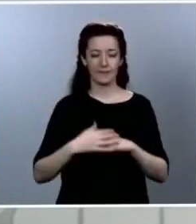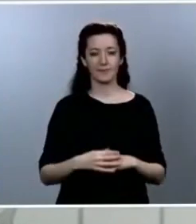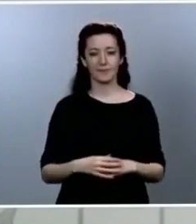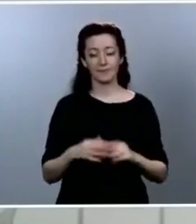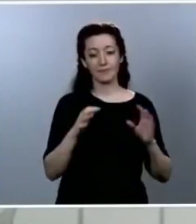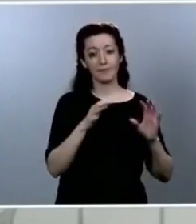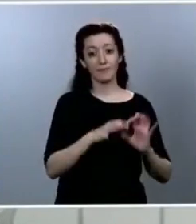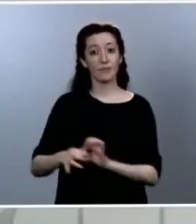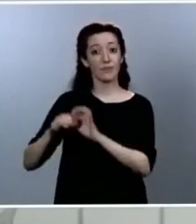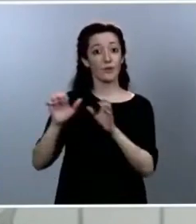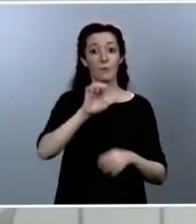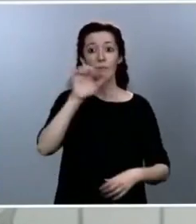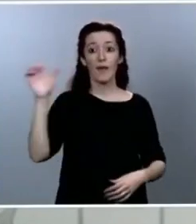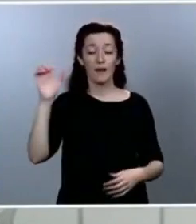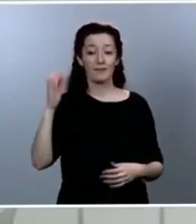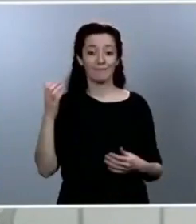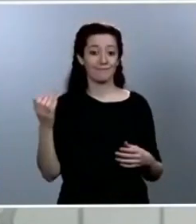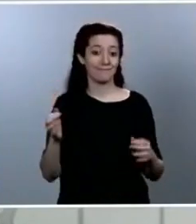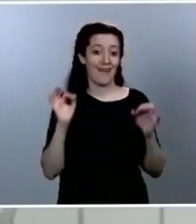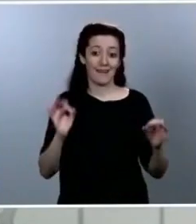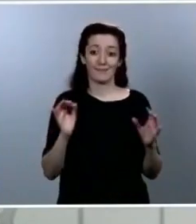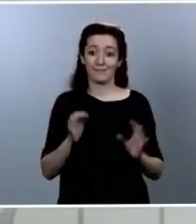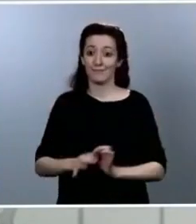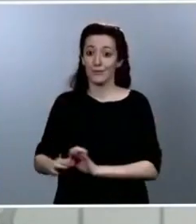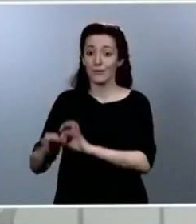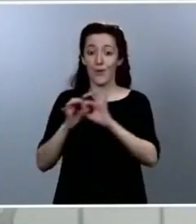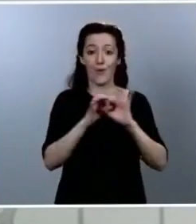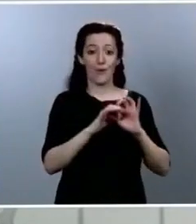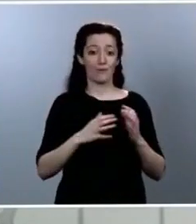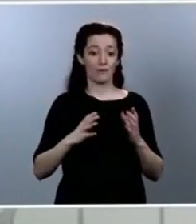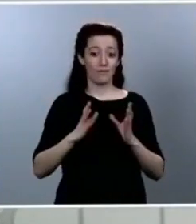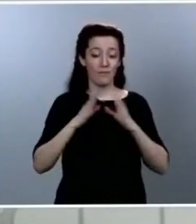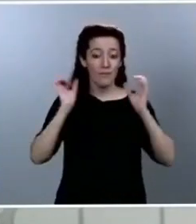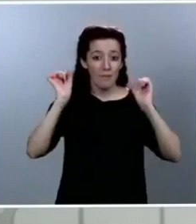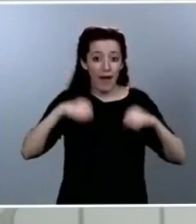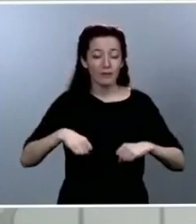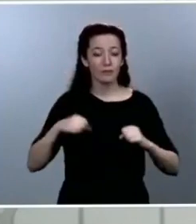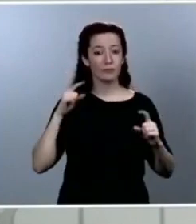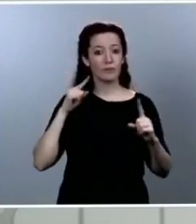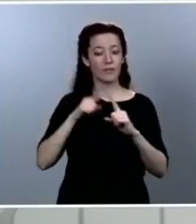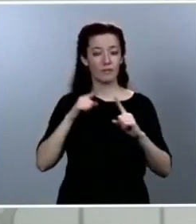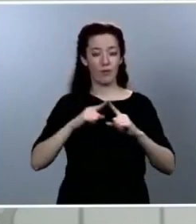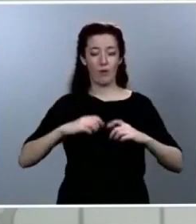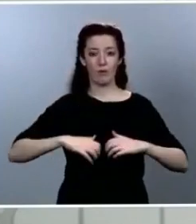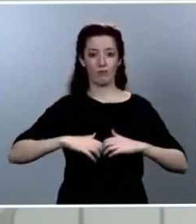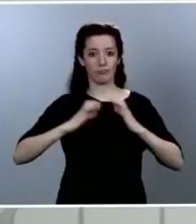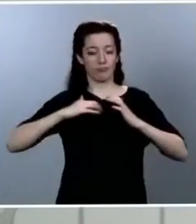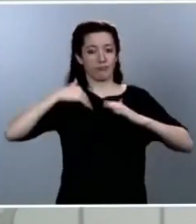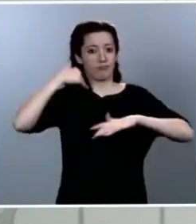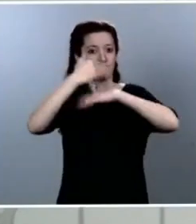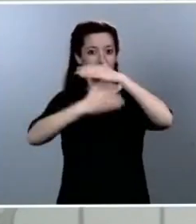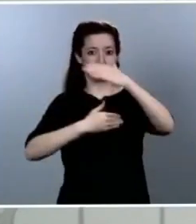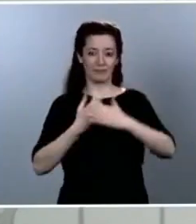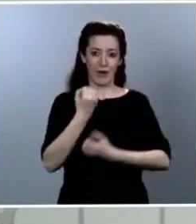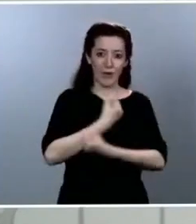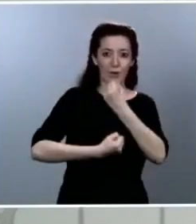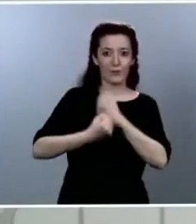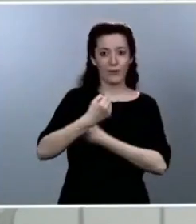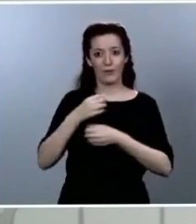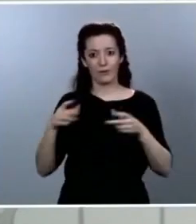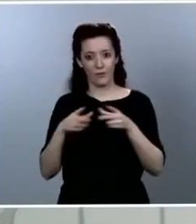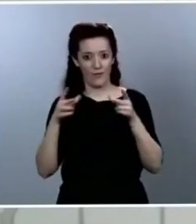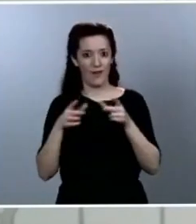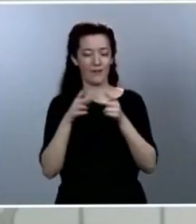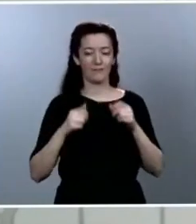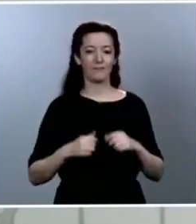unidad, el camino del pacto por la reconstrucción económica y social del continente. Un camino al que estamos también llamados los representantes